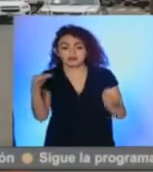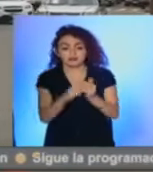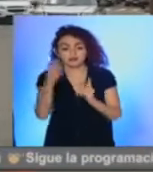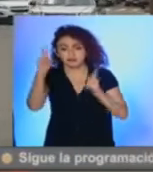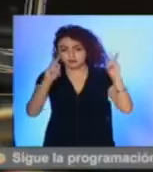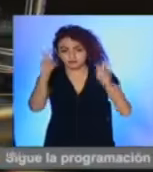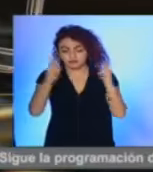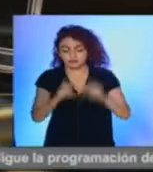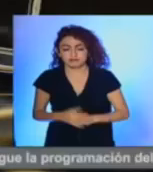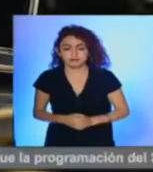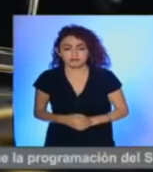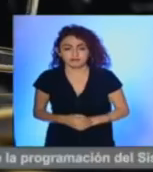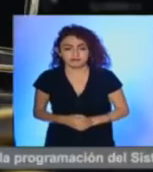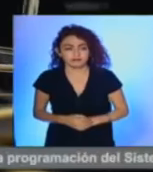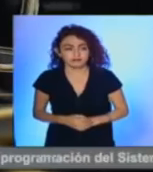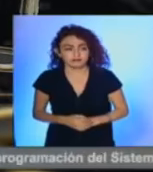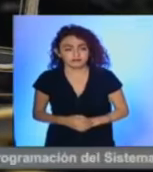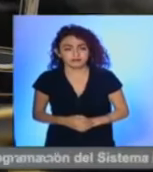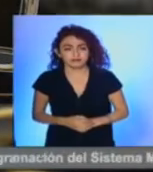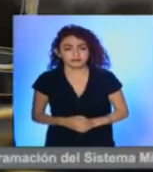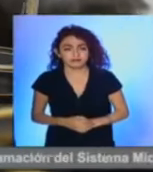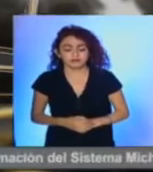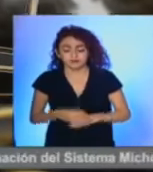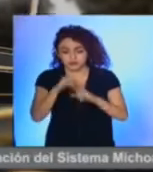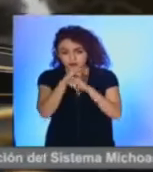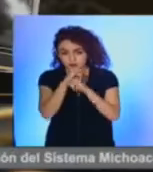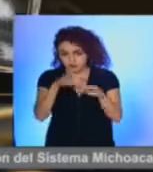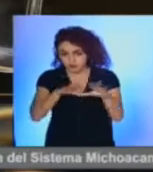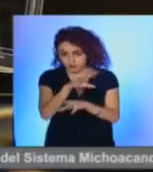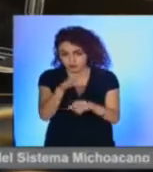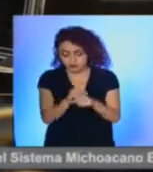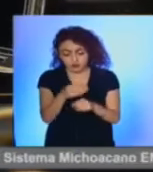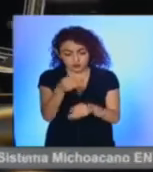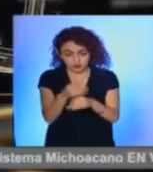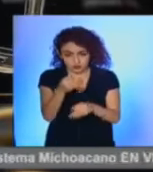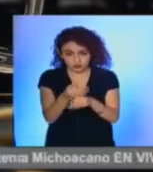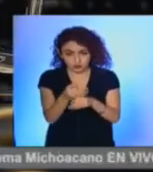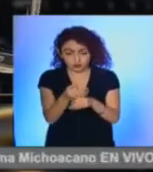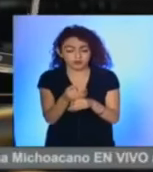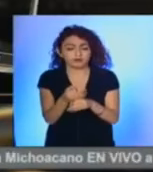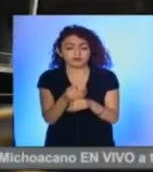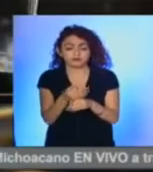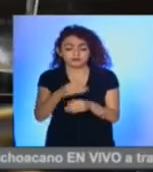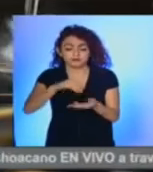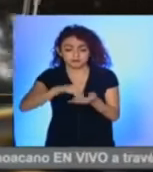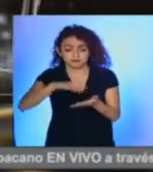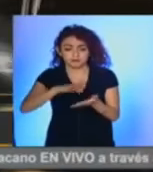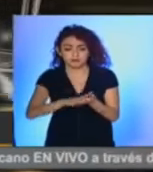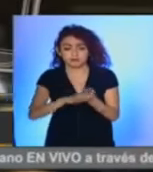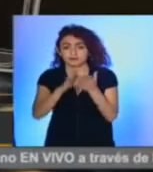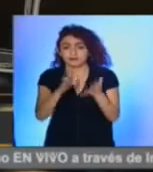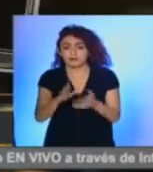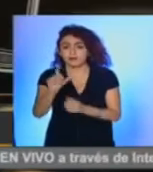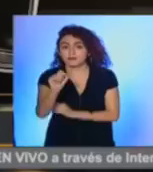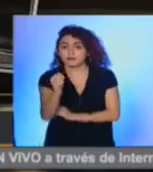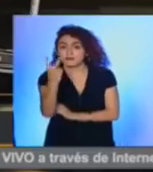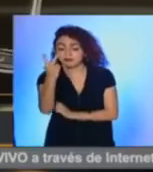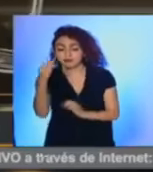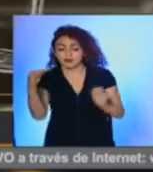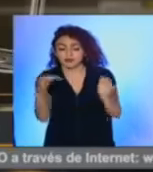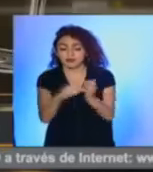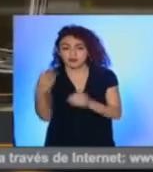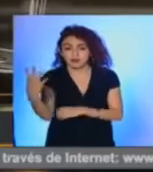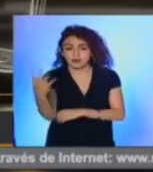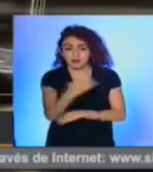visitantes Me es grato informar que al cierre de hoy se tienen registrados ya 22 mil